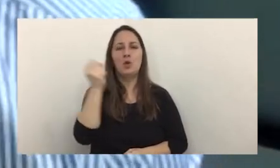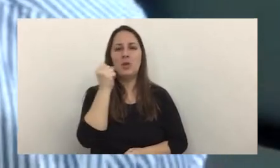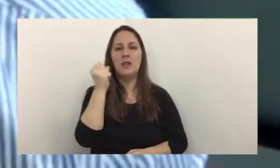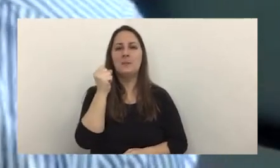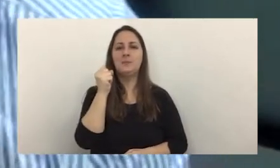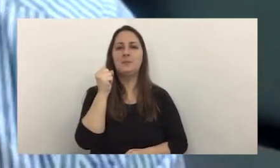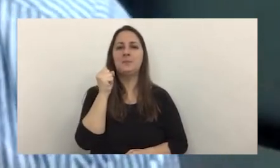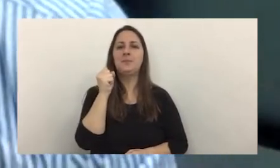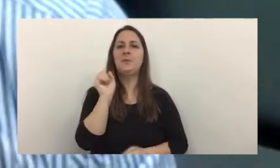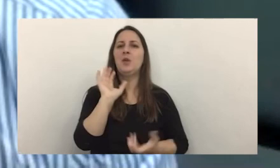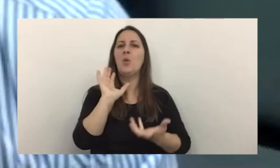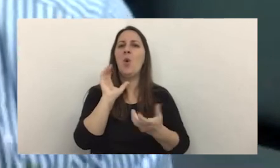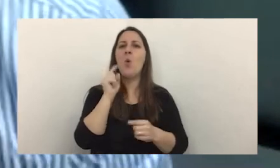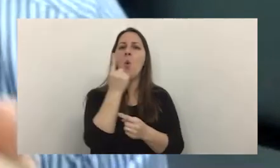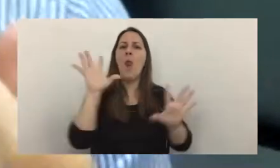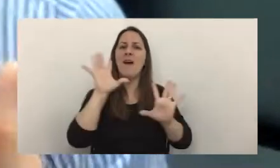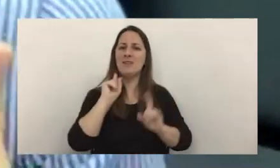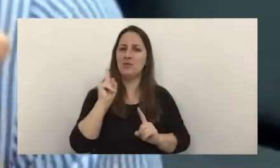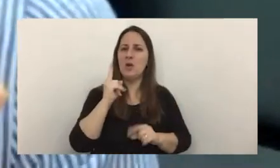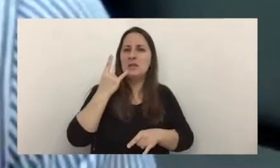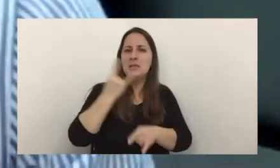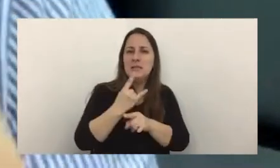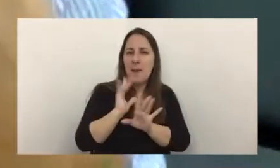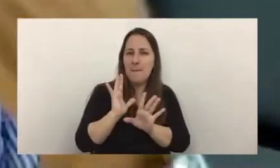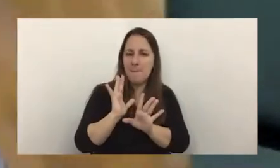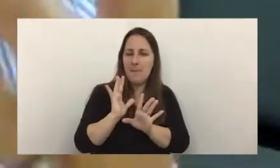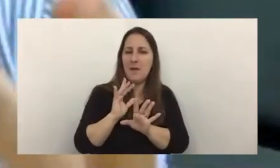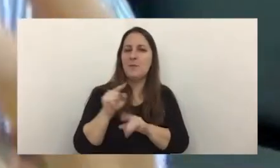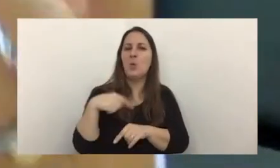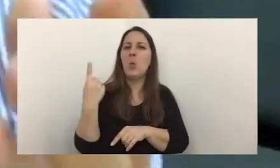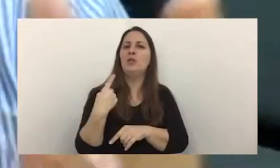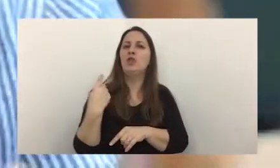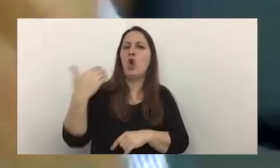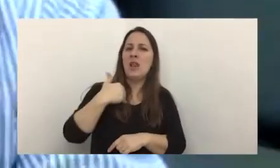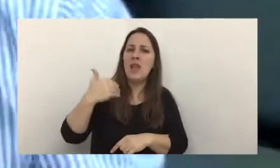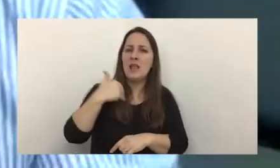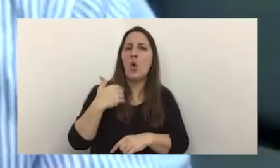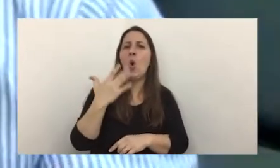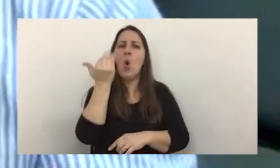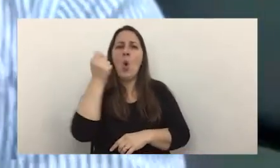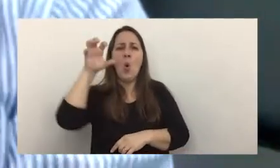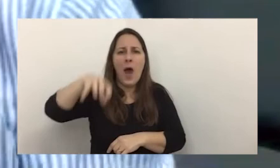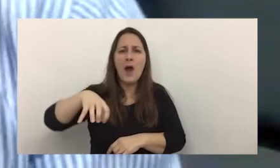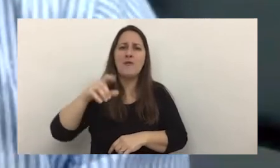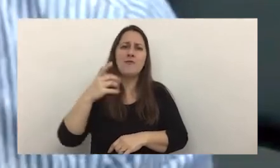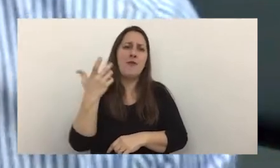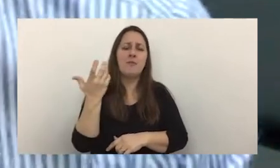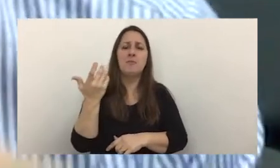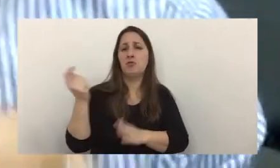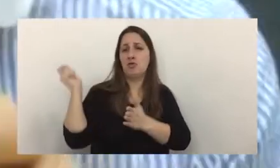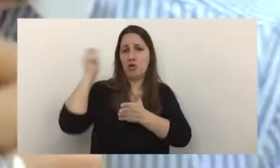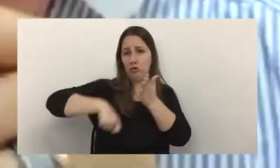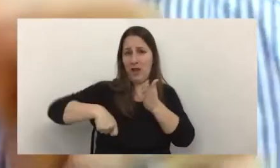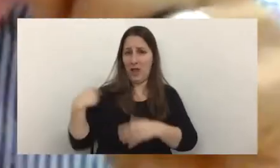foto es una película esto se lo decimos a nuestros clientes bancos petroleros nos contratan por ejemplo nosotros